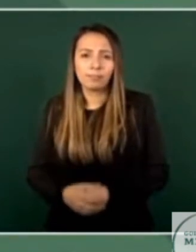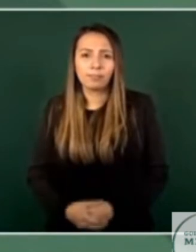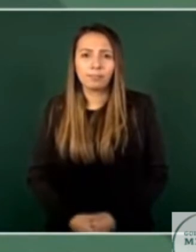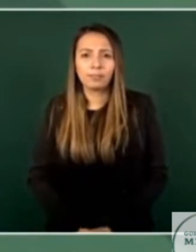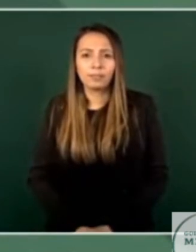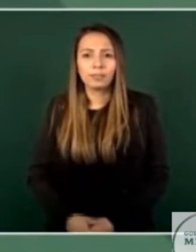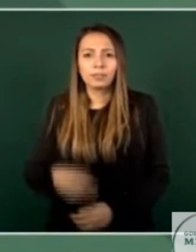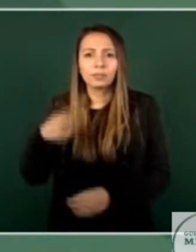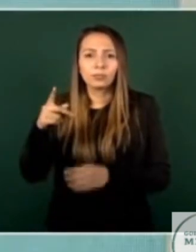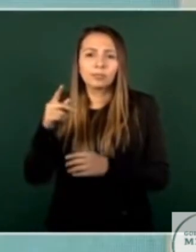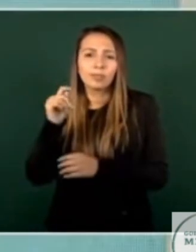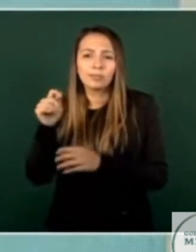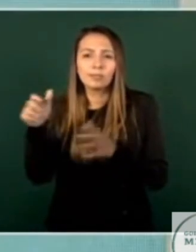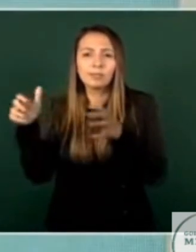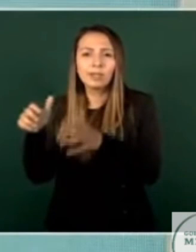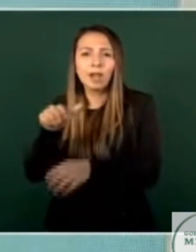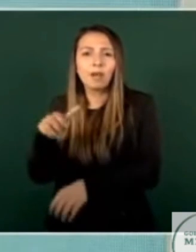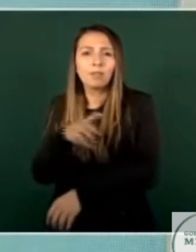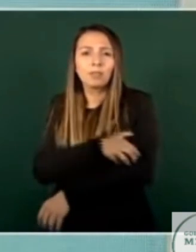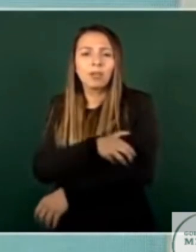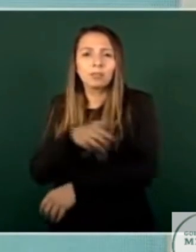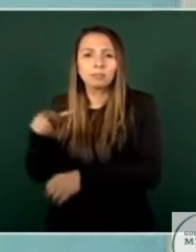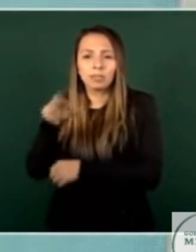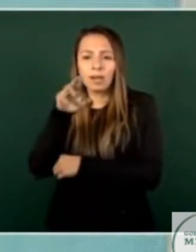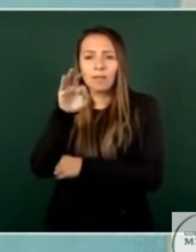mafia del poder que es el reforma nadie